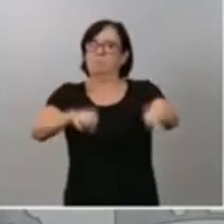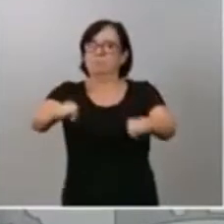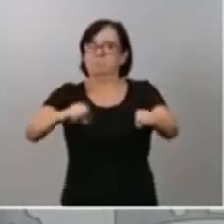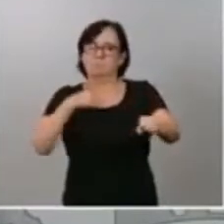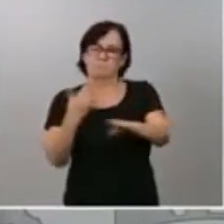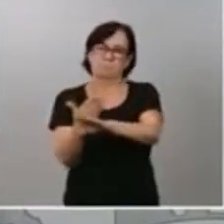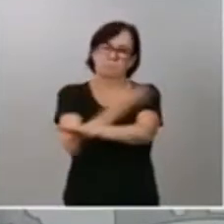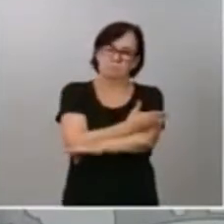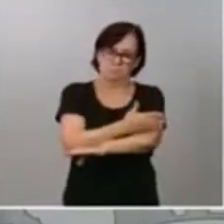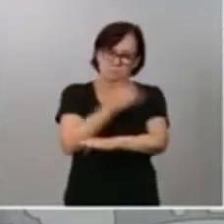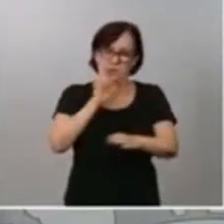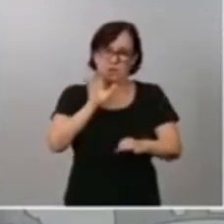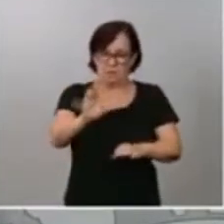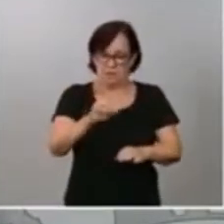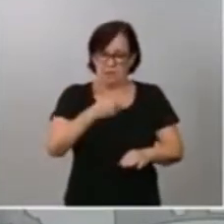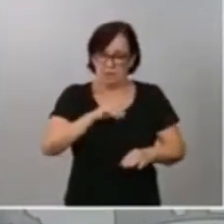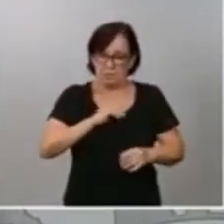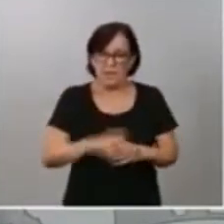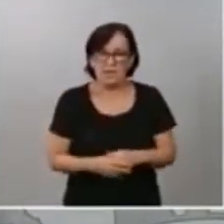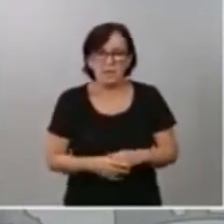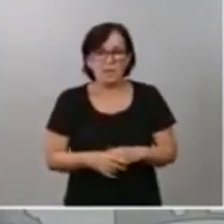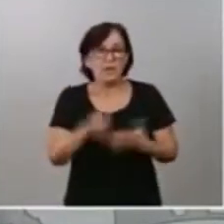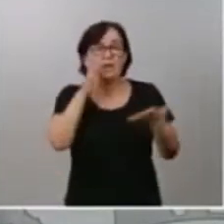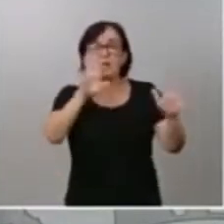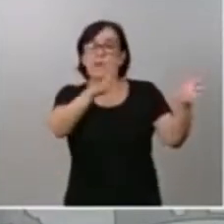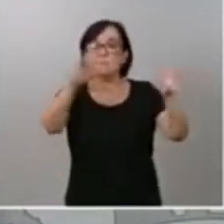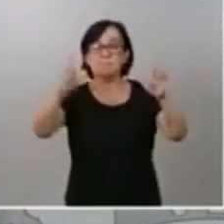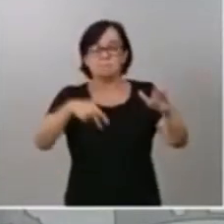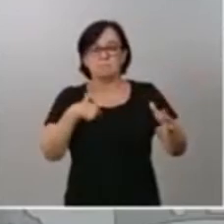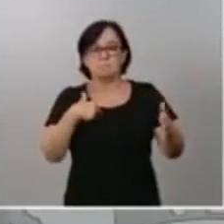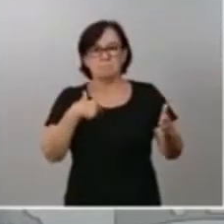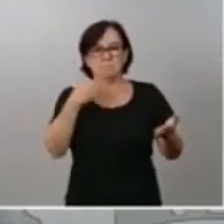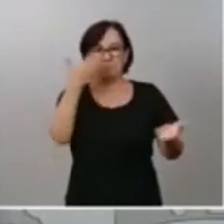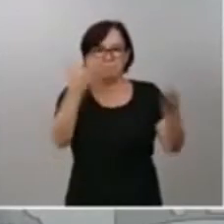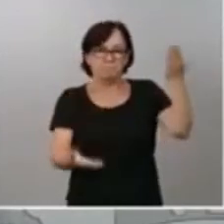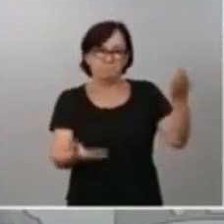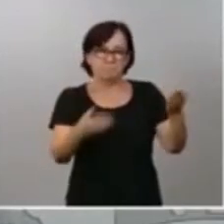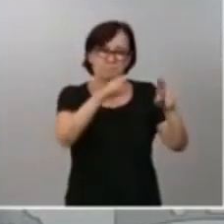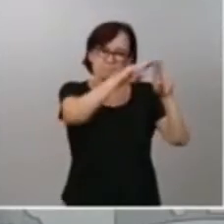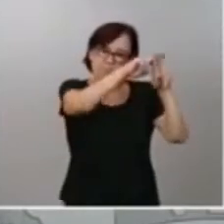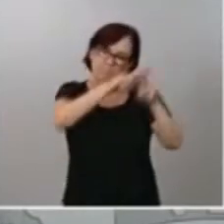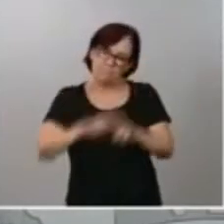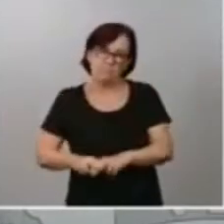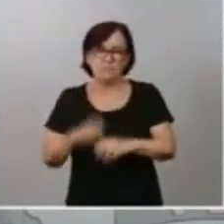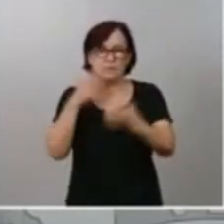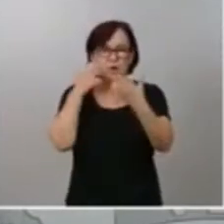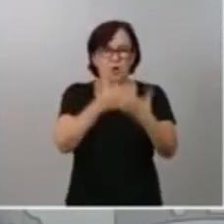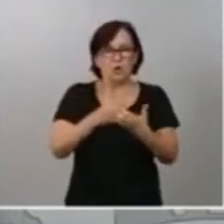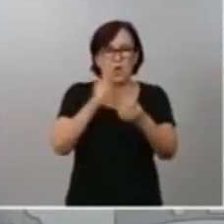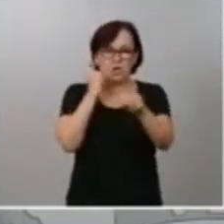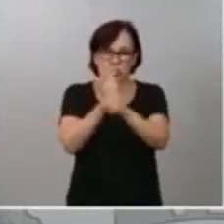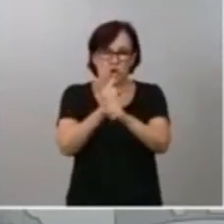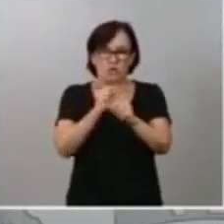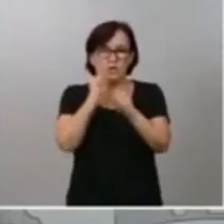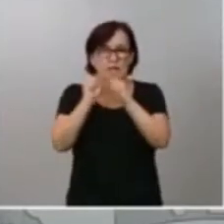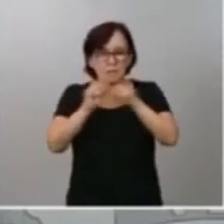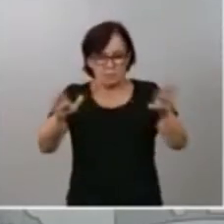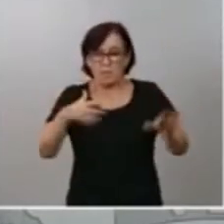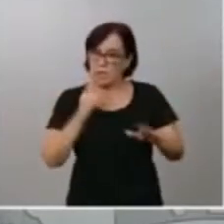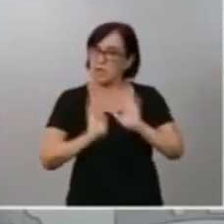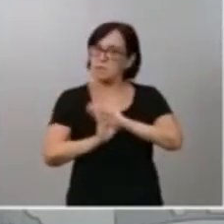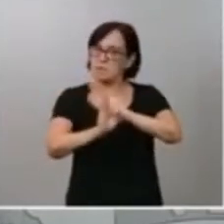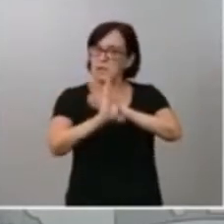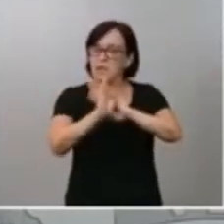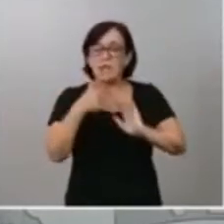Este, a grandes trazos, es el balance de la lucha contra la pandemia que todavía continúa. Y me gustaría recordar que todas estas medidas